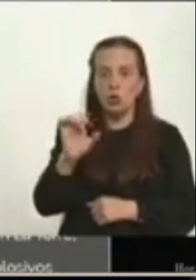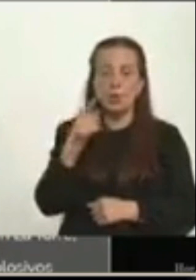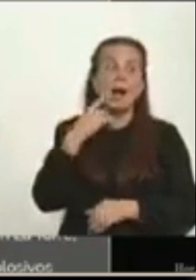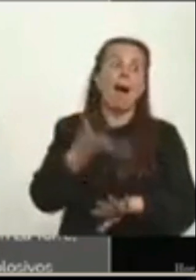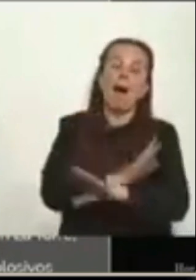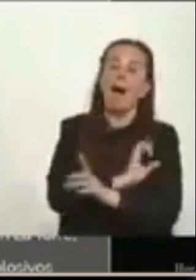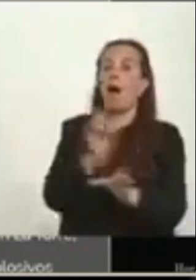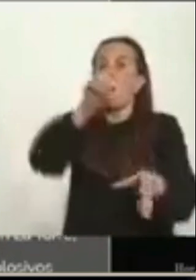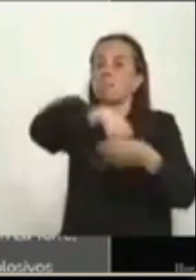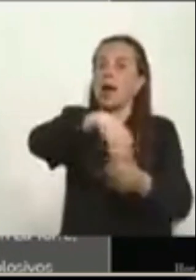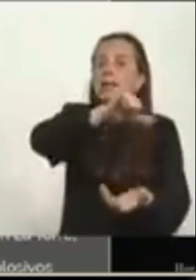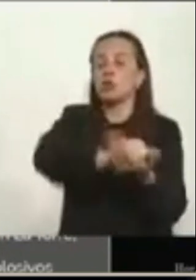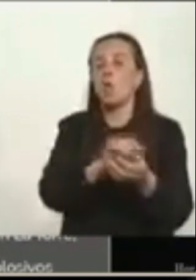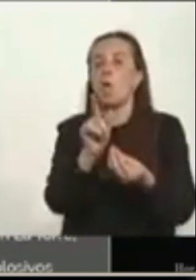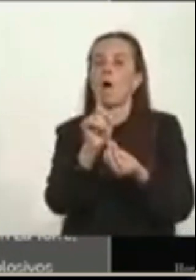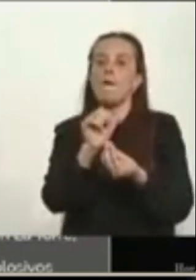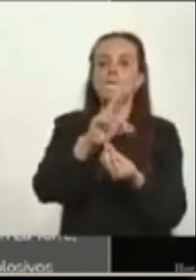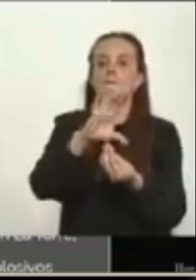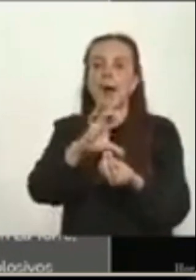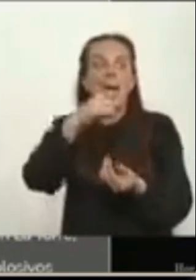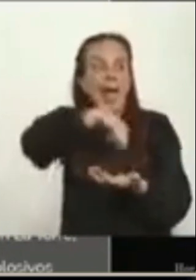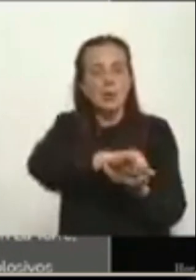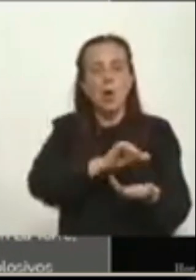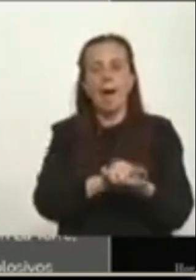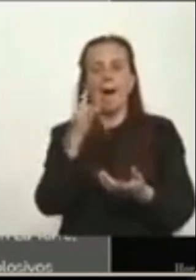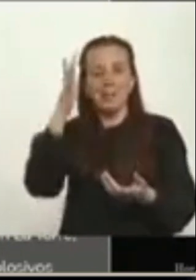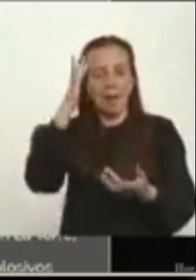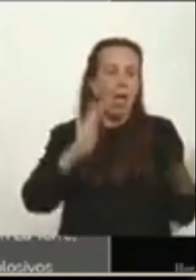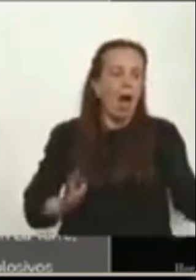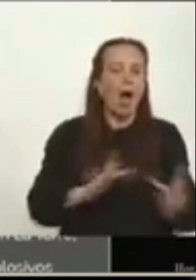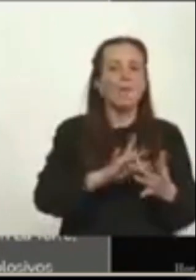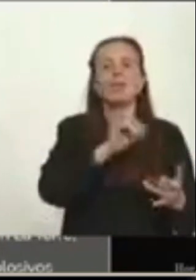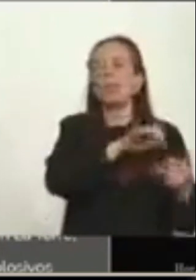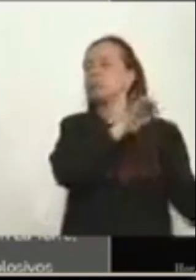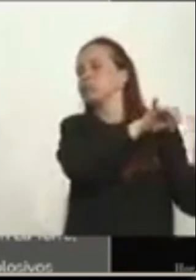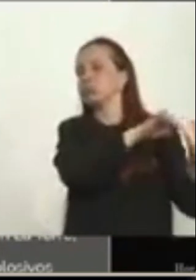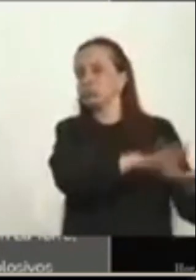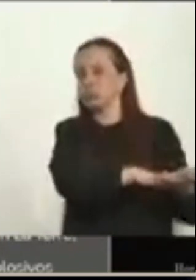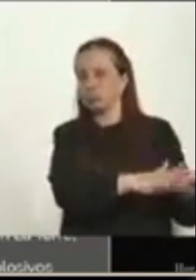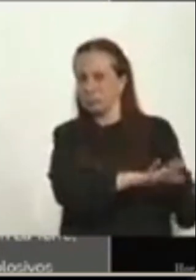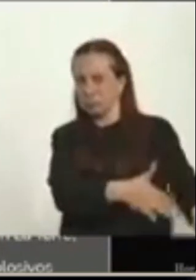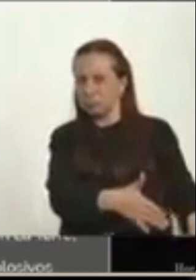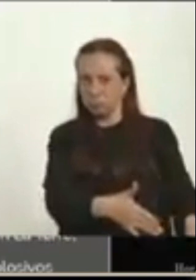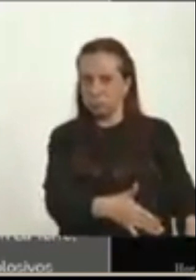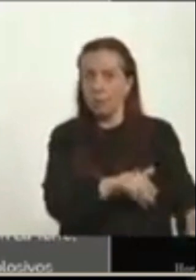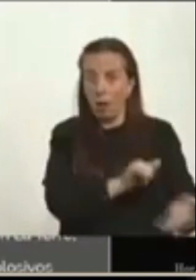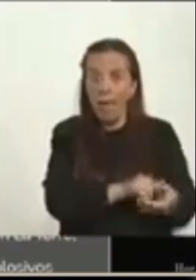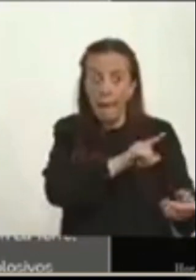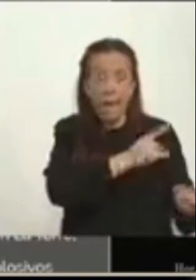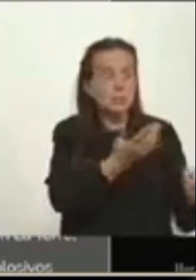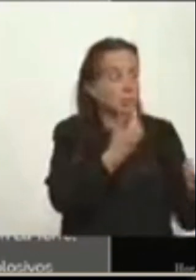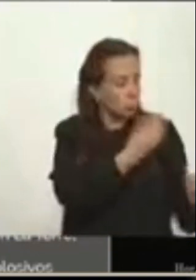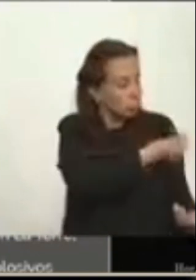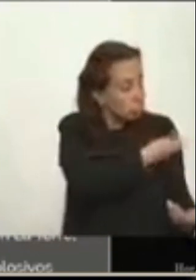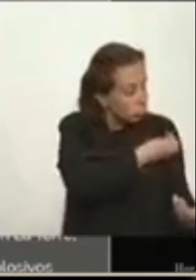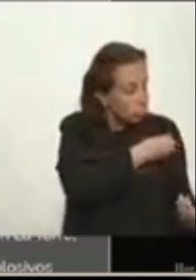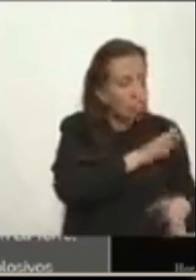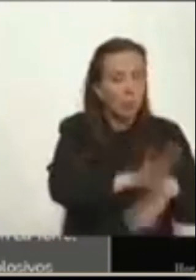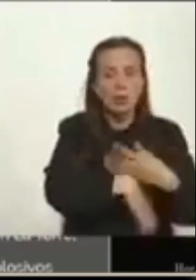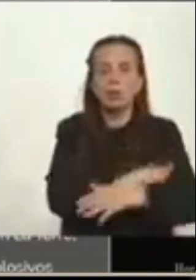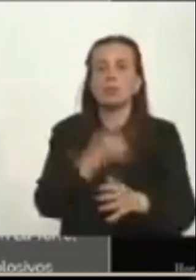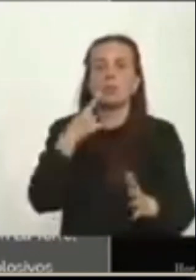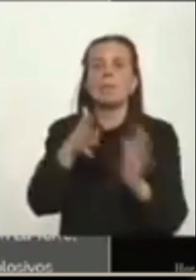Que tenía un espoba por delito de receptación y habría muerto en combate. Que esa fue la información que recibió y